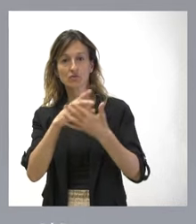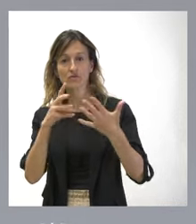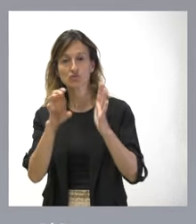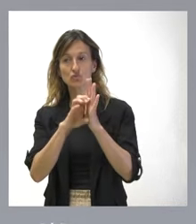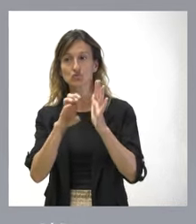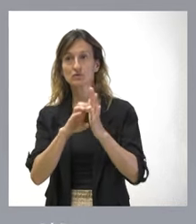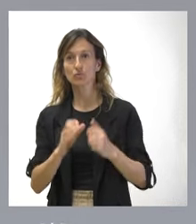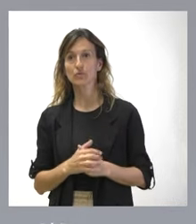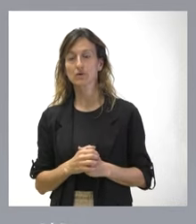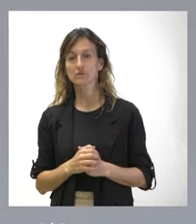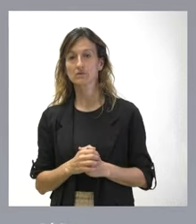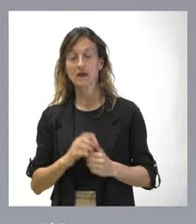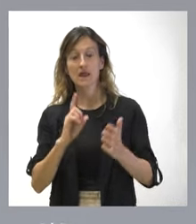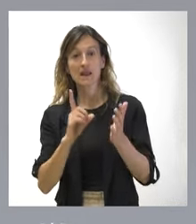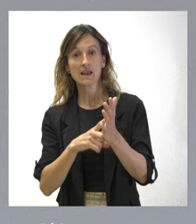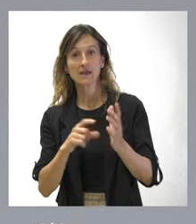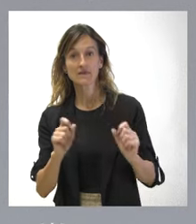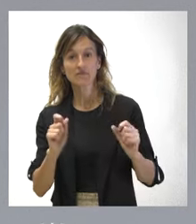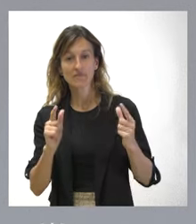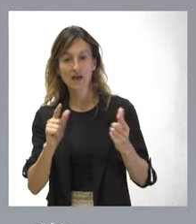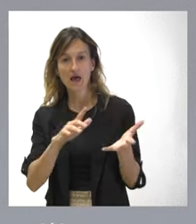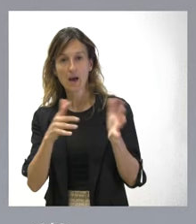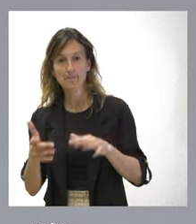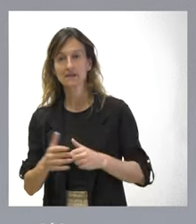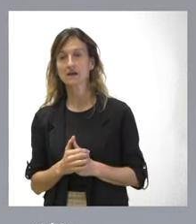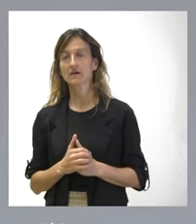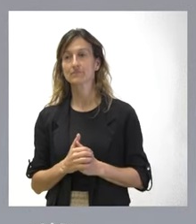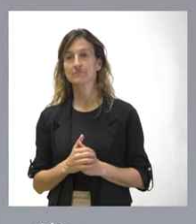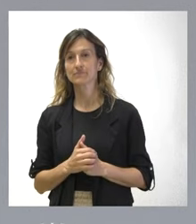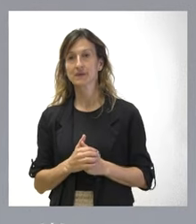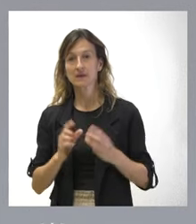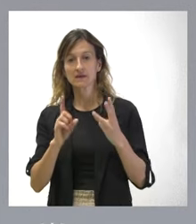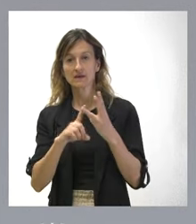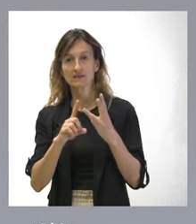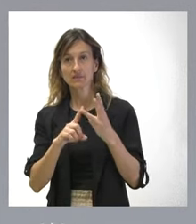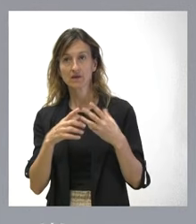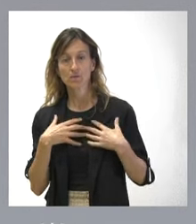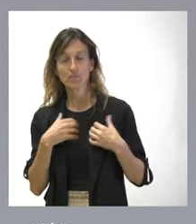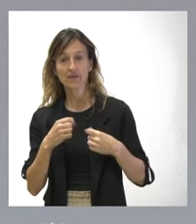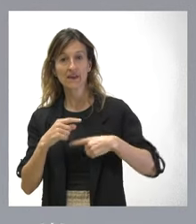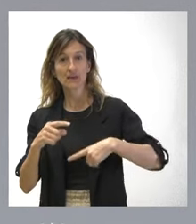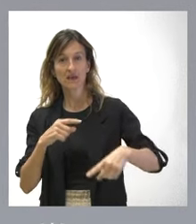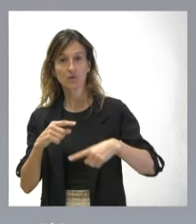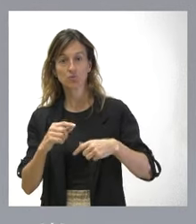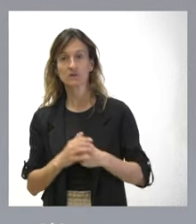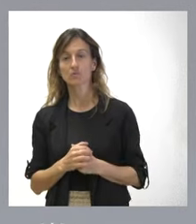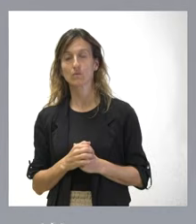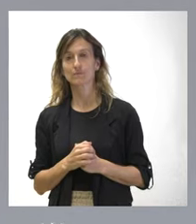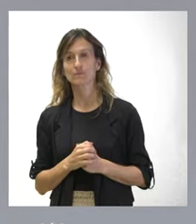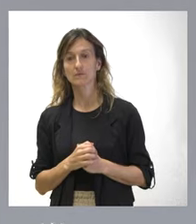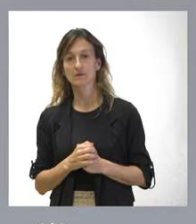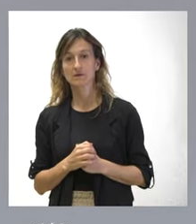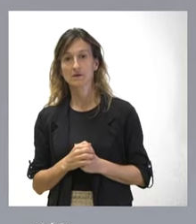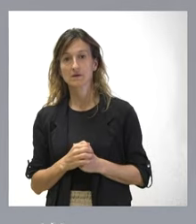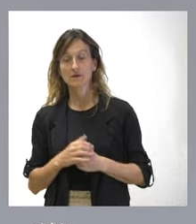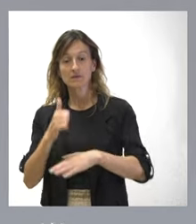fue aplicar las leyes en vigor. Y, en tercer lugar, también hay una injerencia del poder ejecutivo, porque no solo se perdonan las penas de